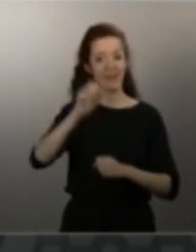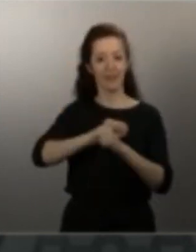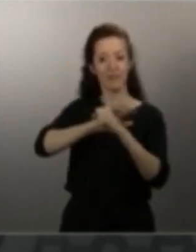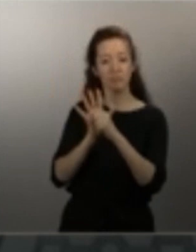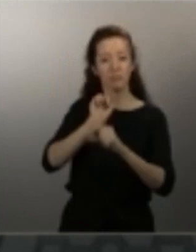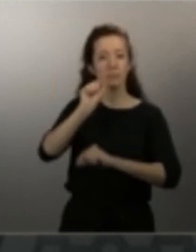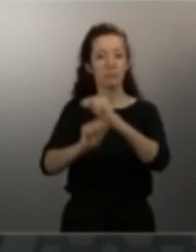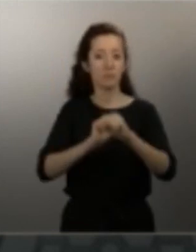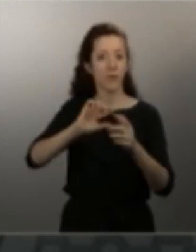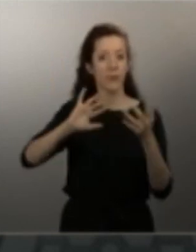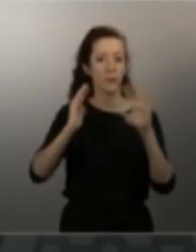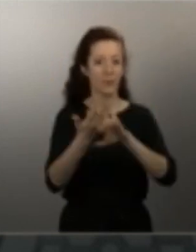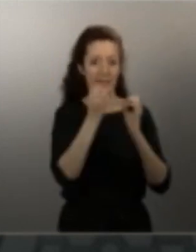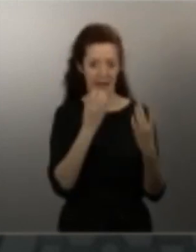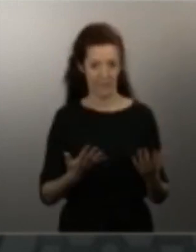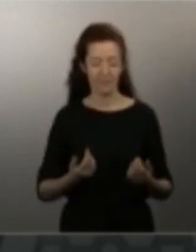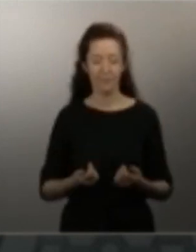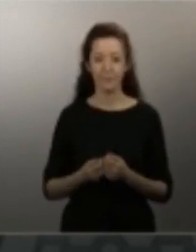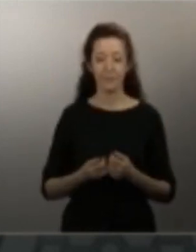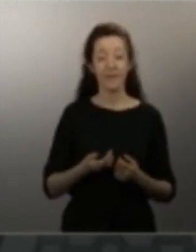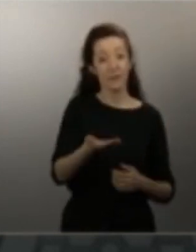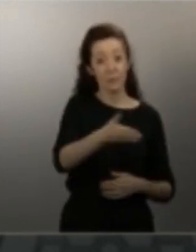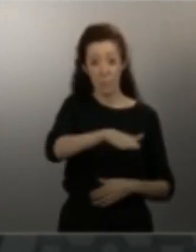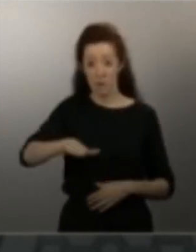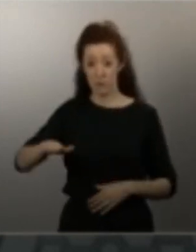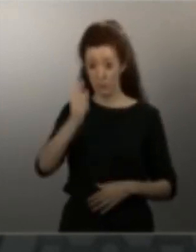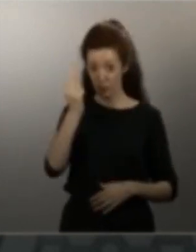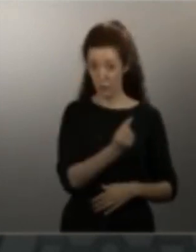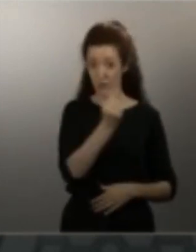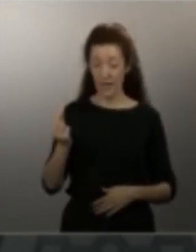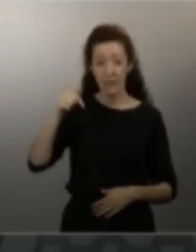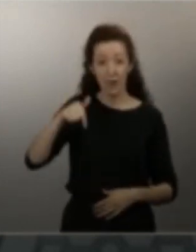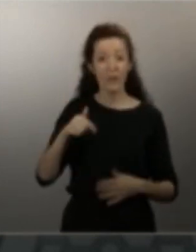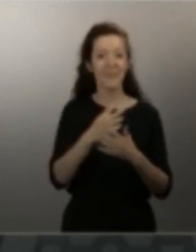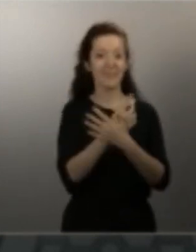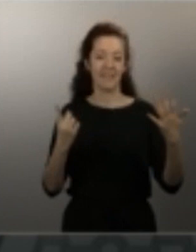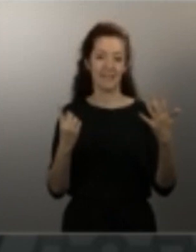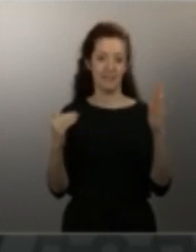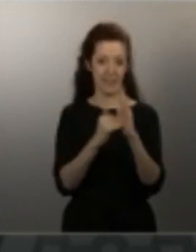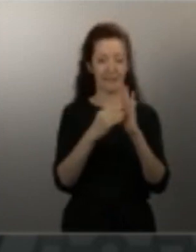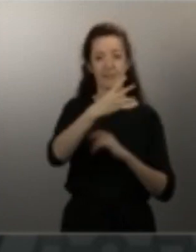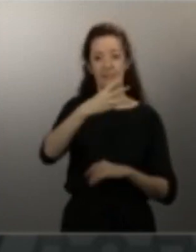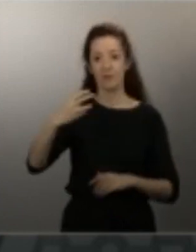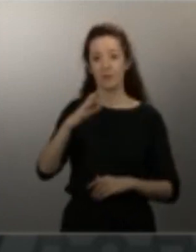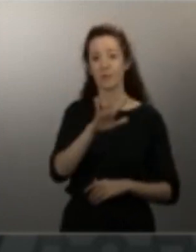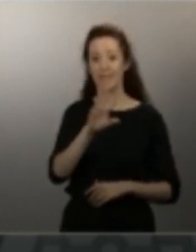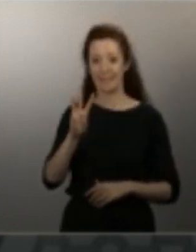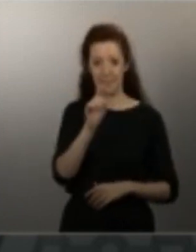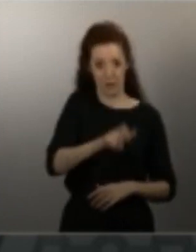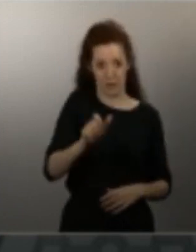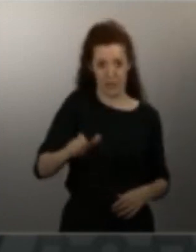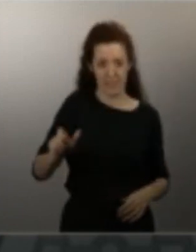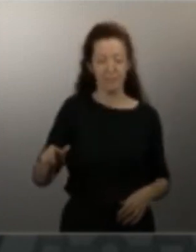el número total de fallecidos en el día de hoy es de 16.353 personas y los fallecidos